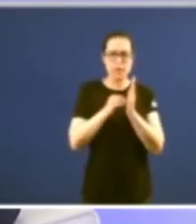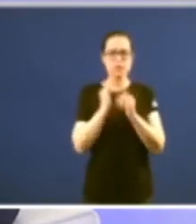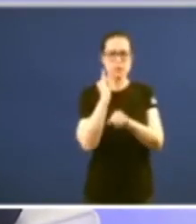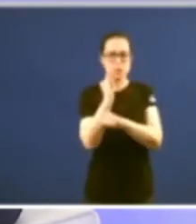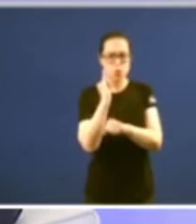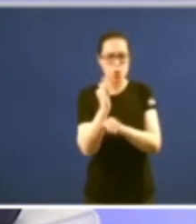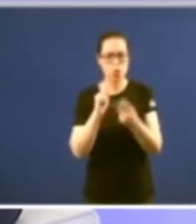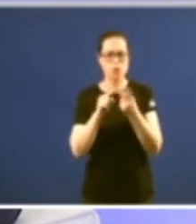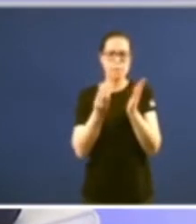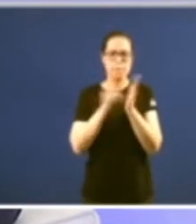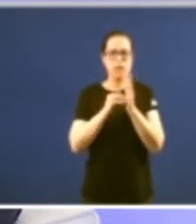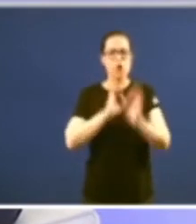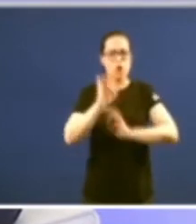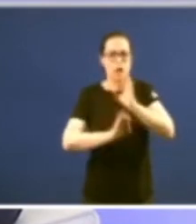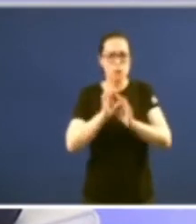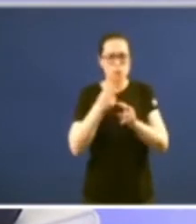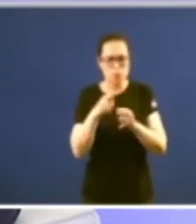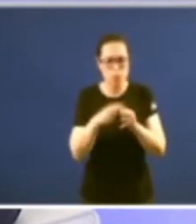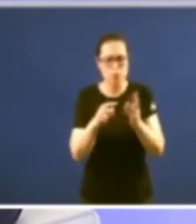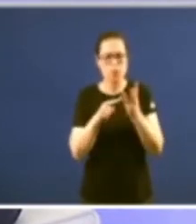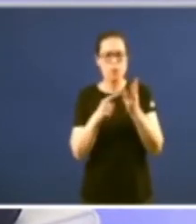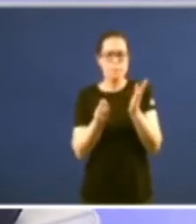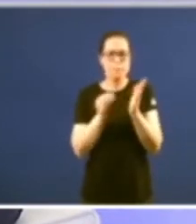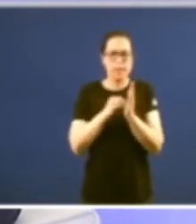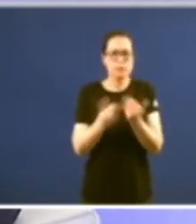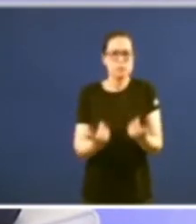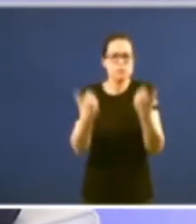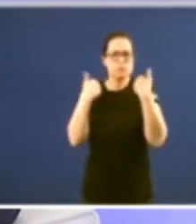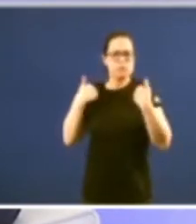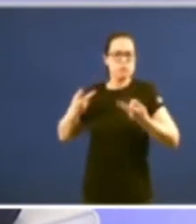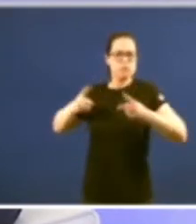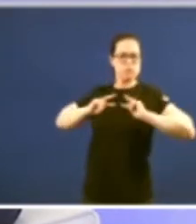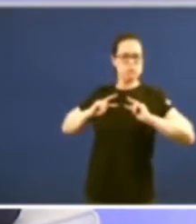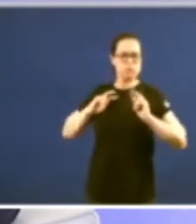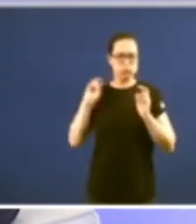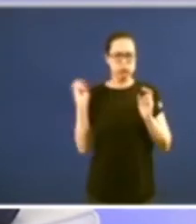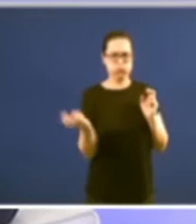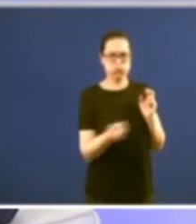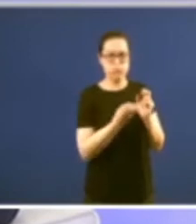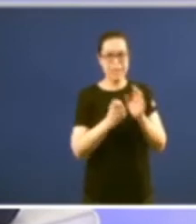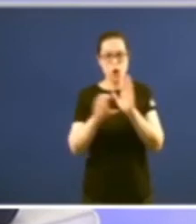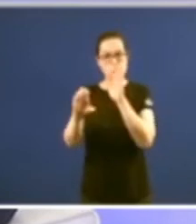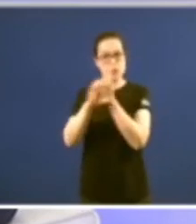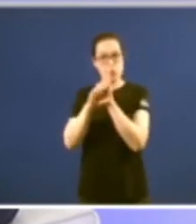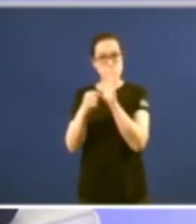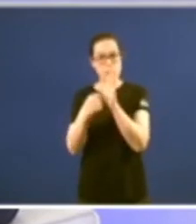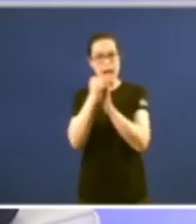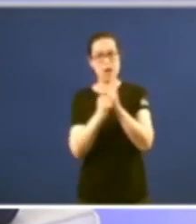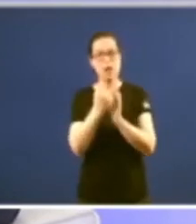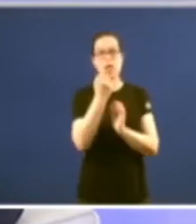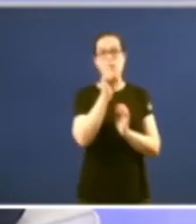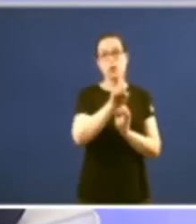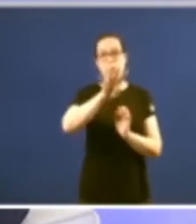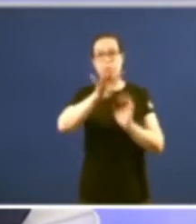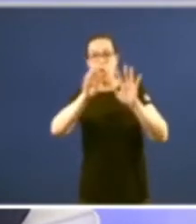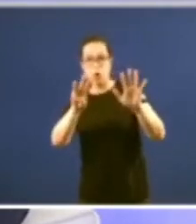órganos políticos con competencias en todas as materias cando a Constitución distingue no 148 no 149